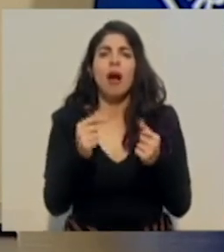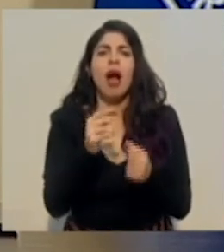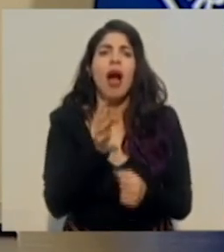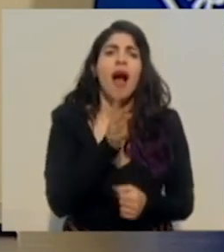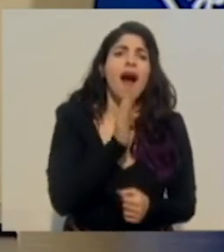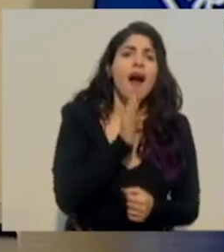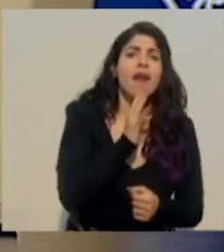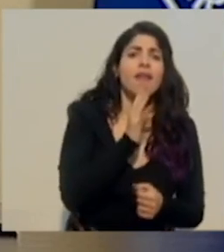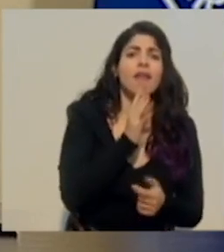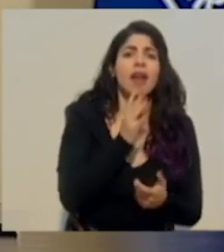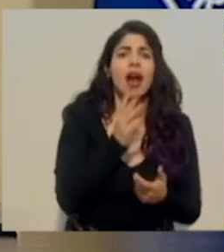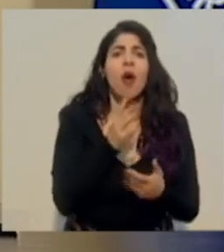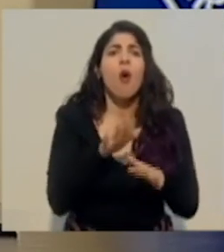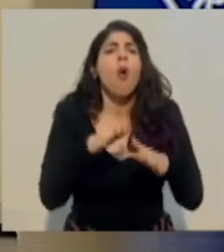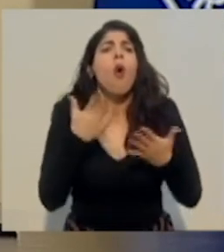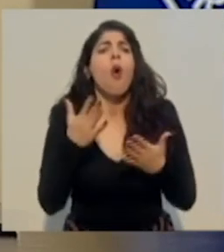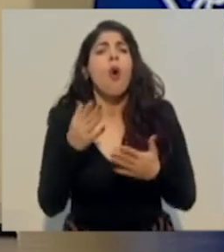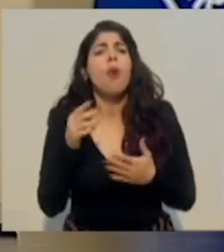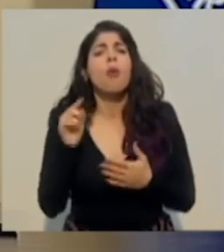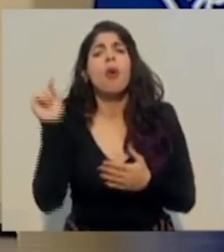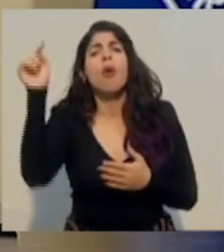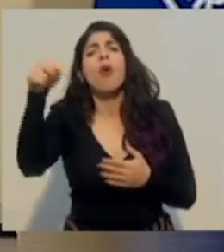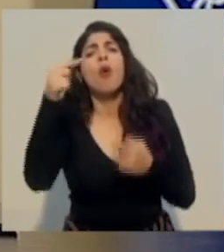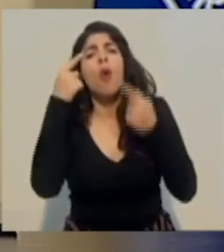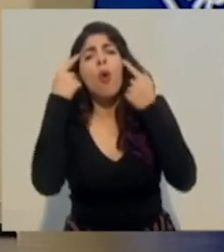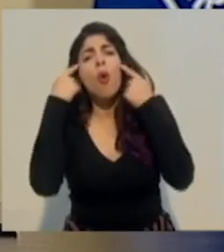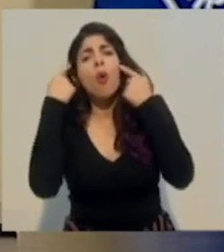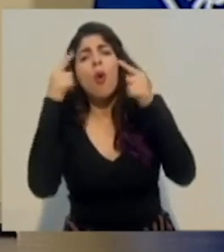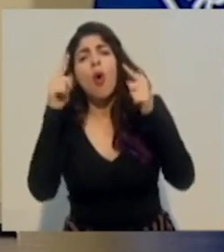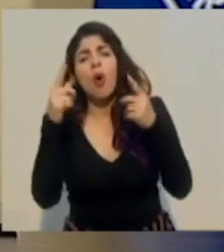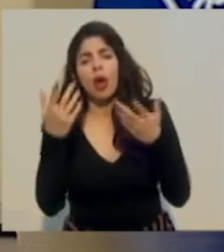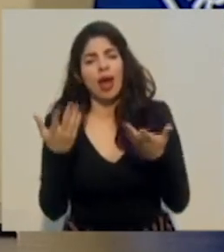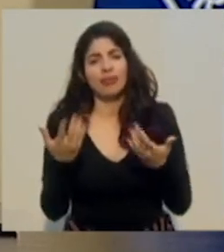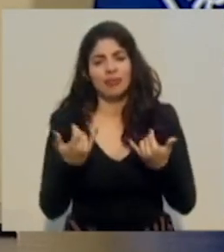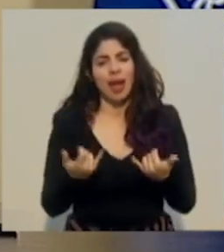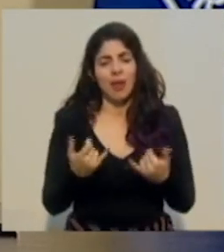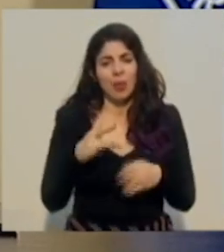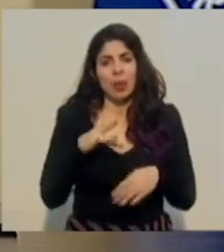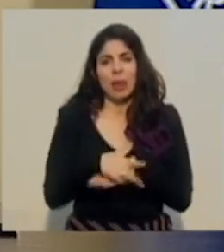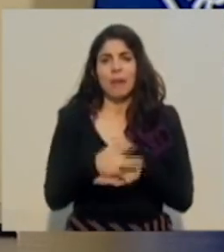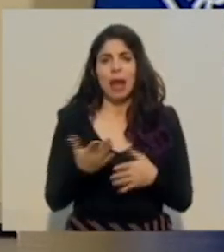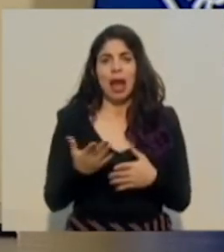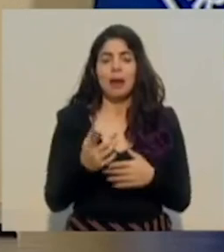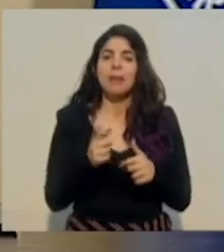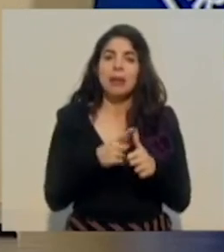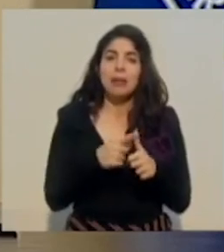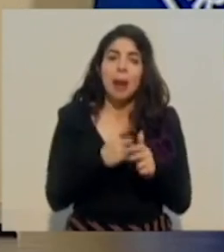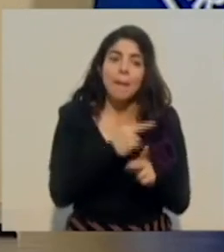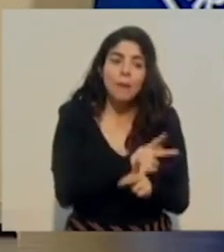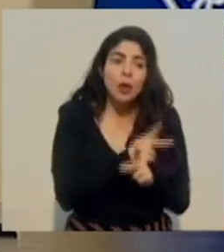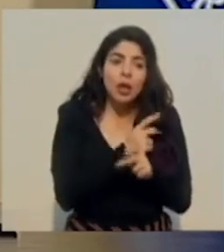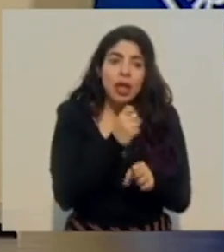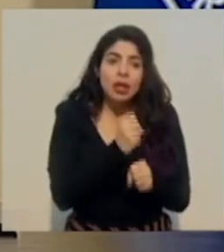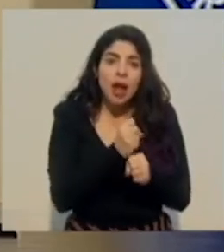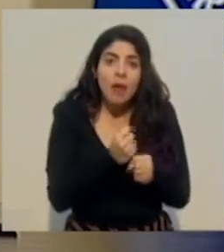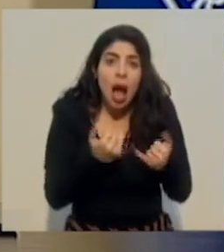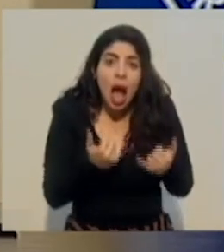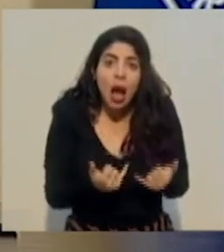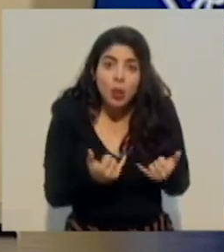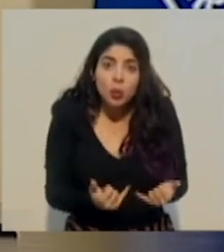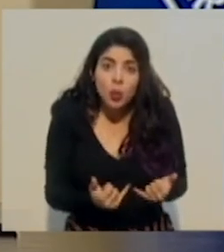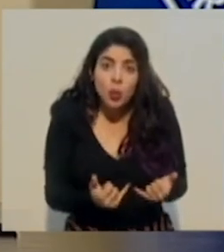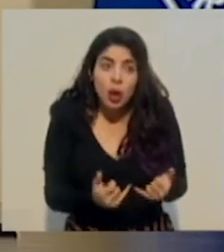a lograr revertir si estamos protegiendo el empleo actual de quienes se han visto, digamos,